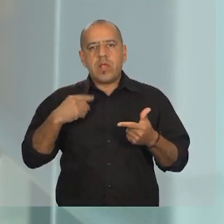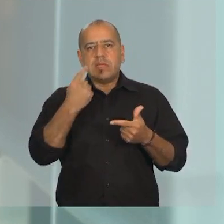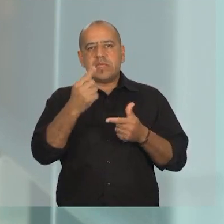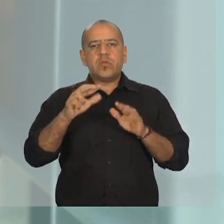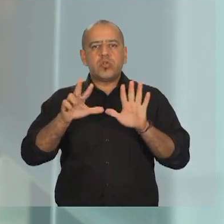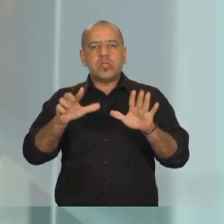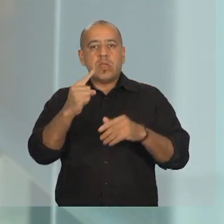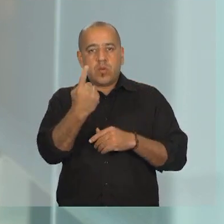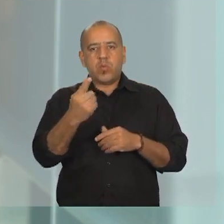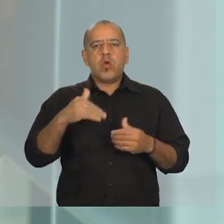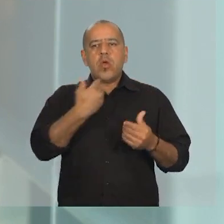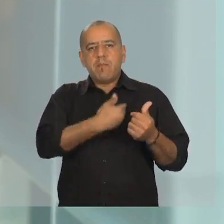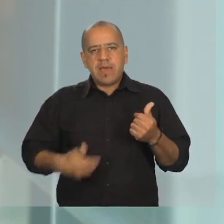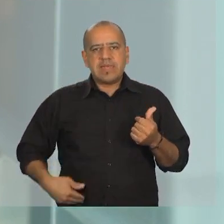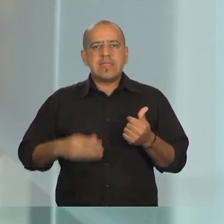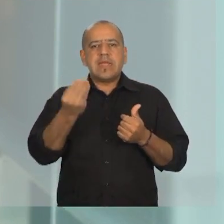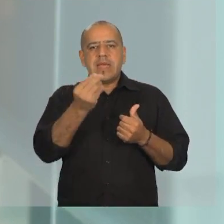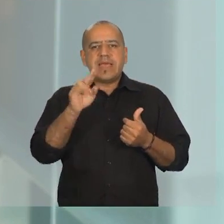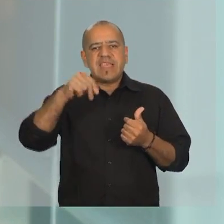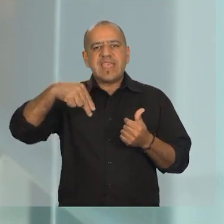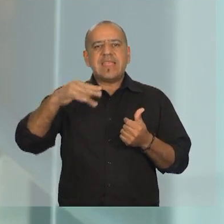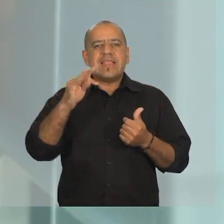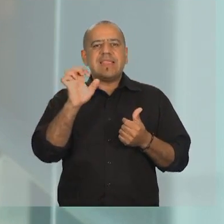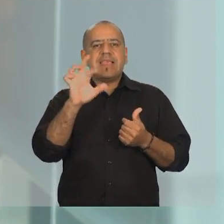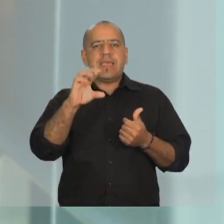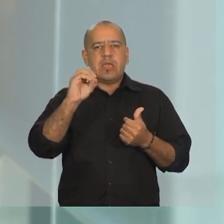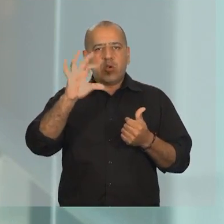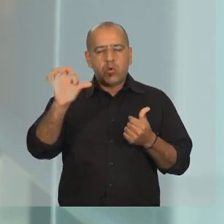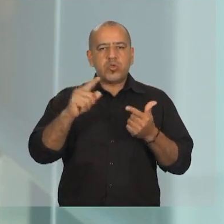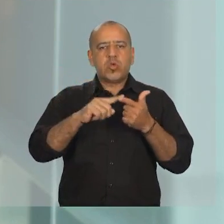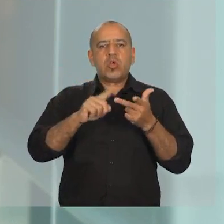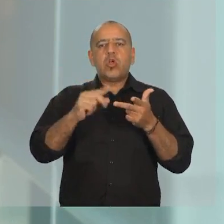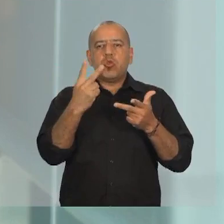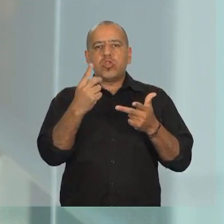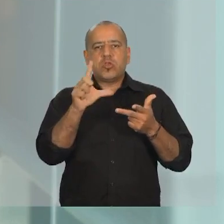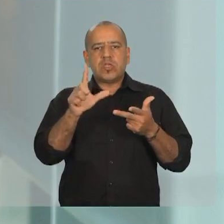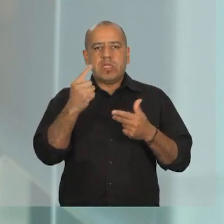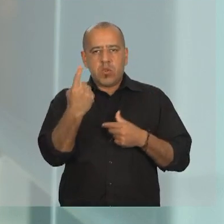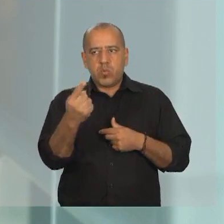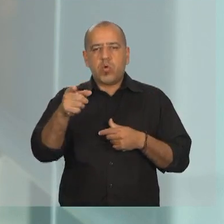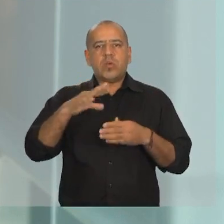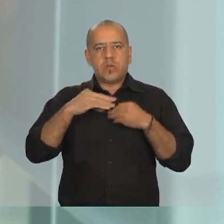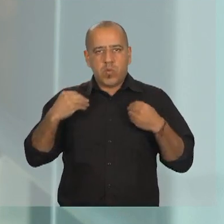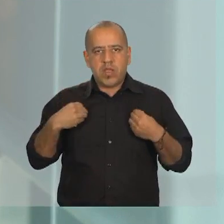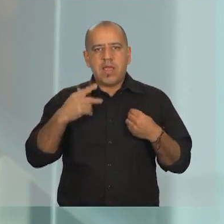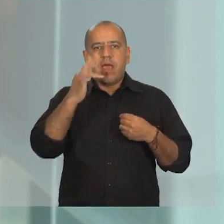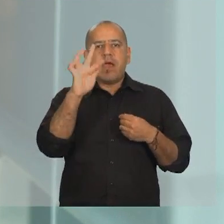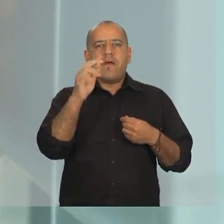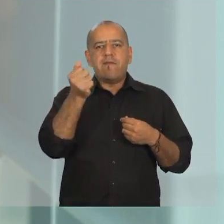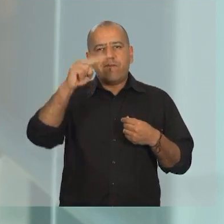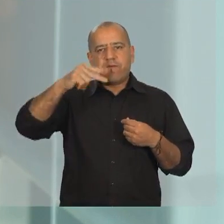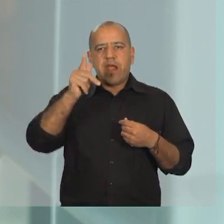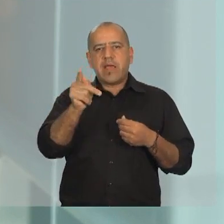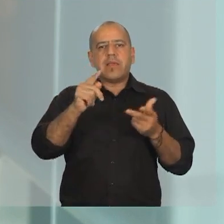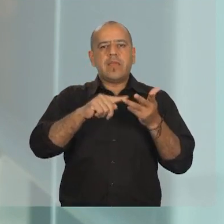Escuela 181, Maestra Elena Quinteros, la Escuela 271, Ana Frank, la Escuela